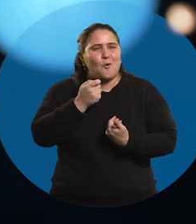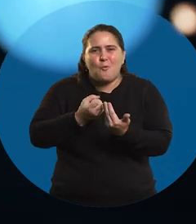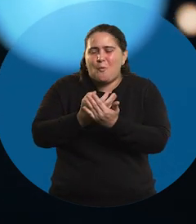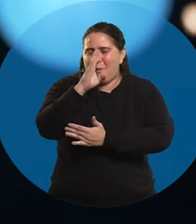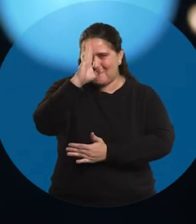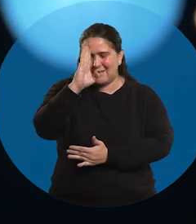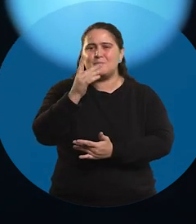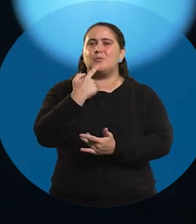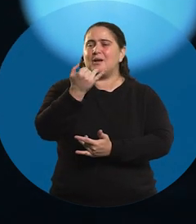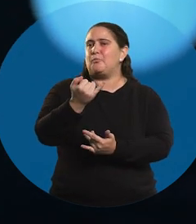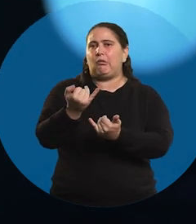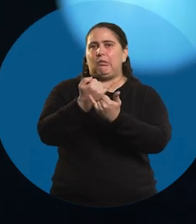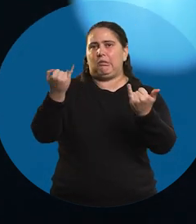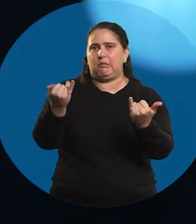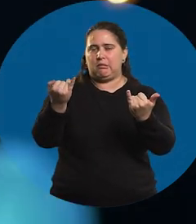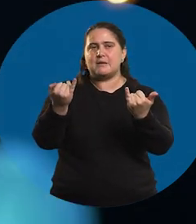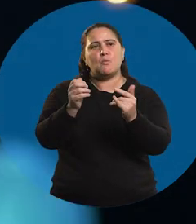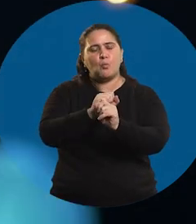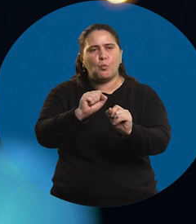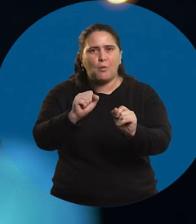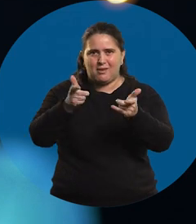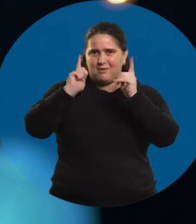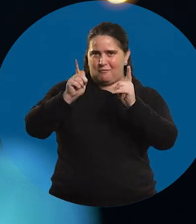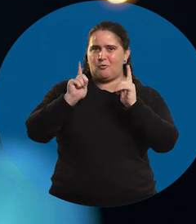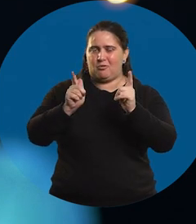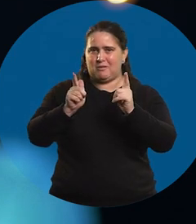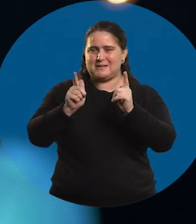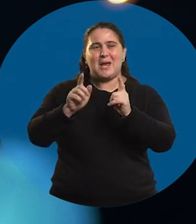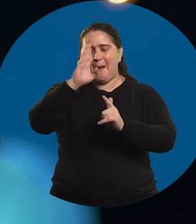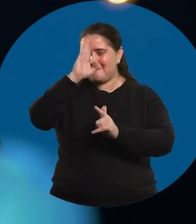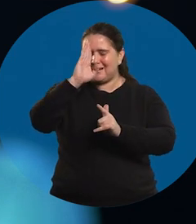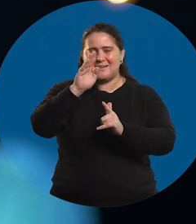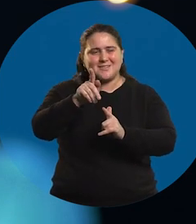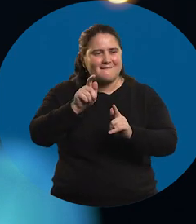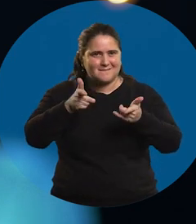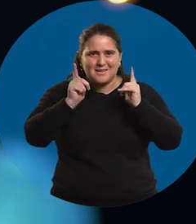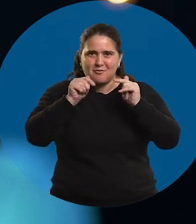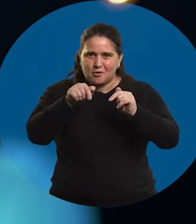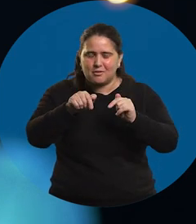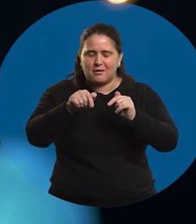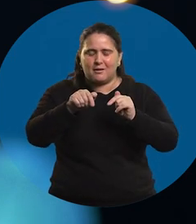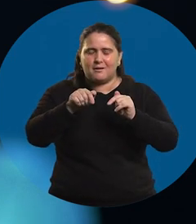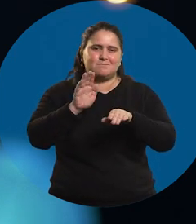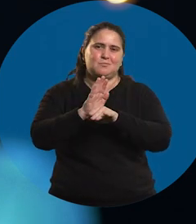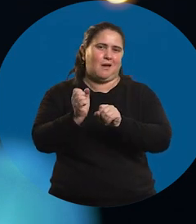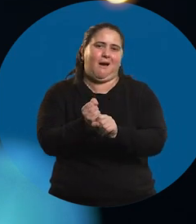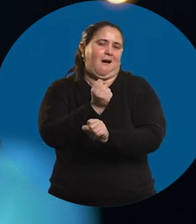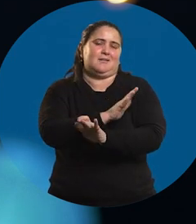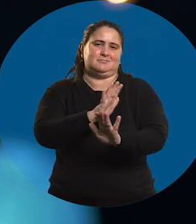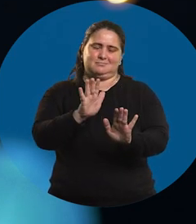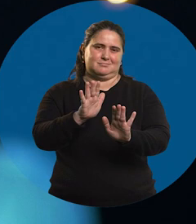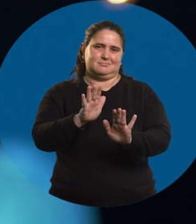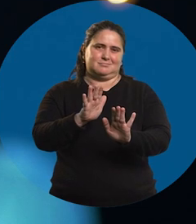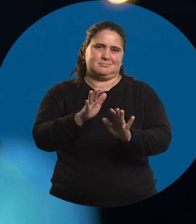algo nuevo. Si vos un día, si vos lográs disfrutar de ser aprendiz, ya ganaste